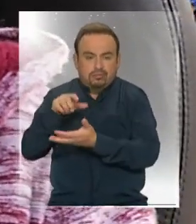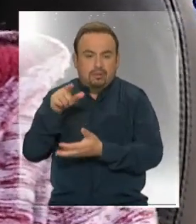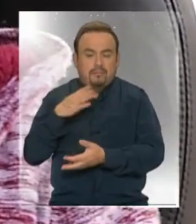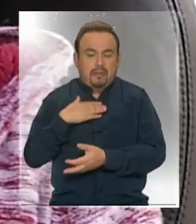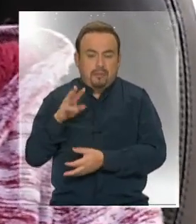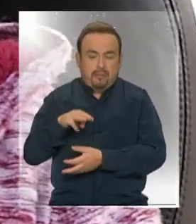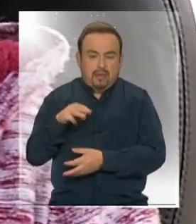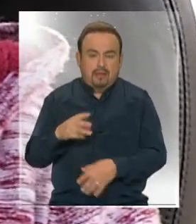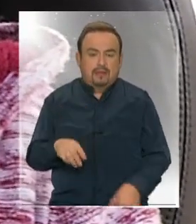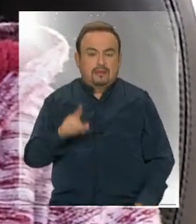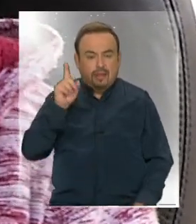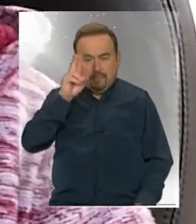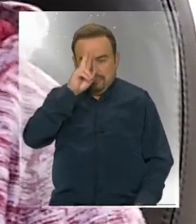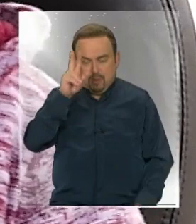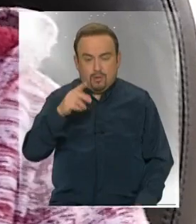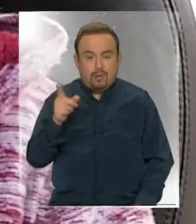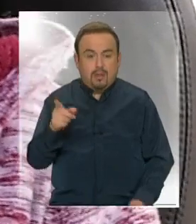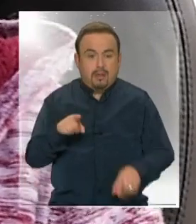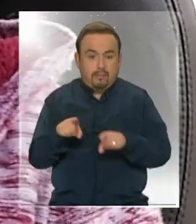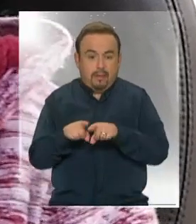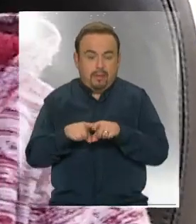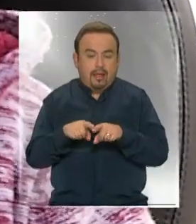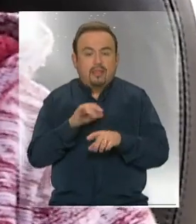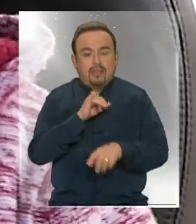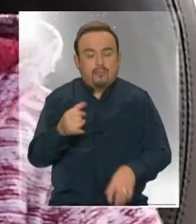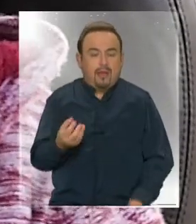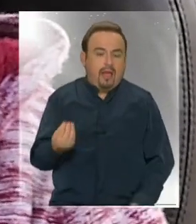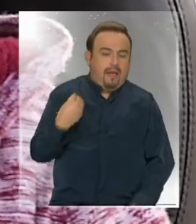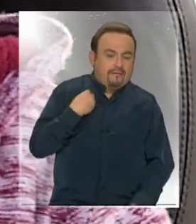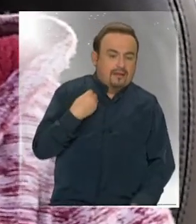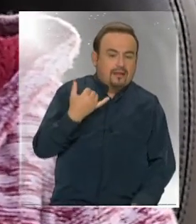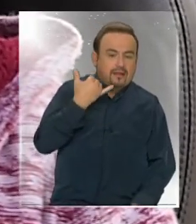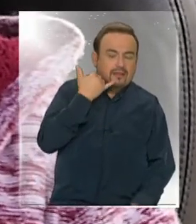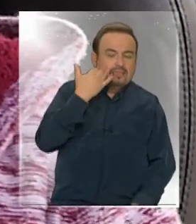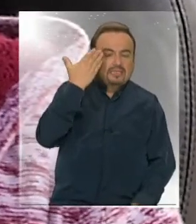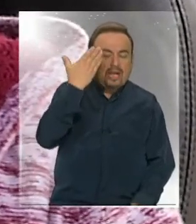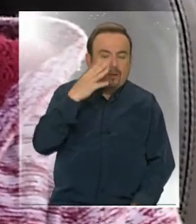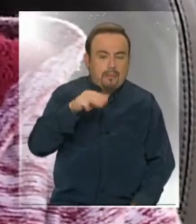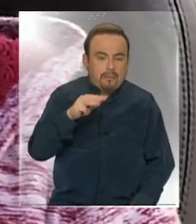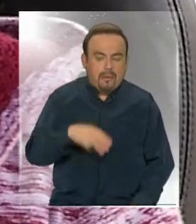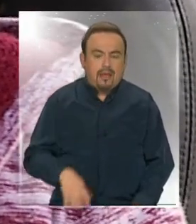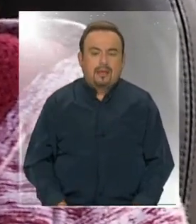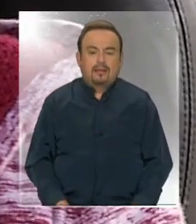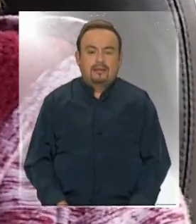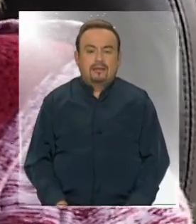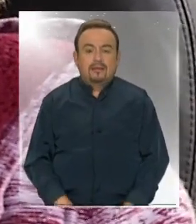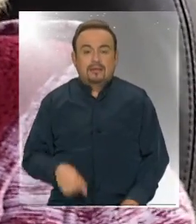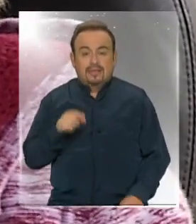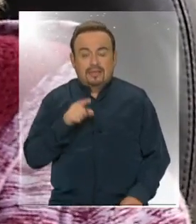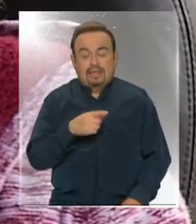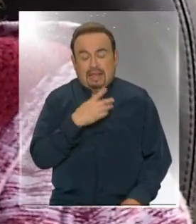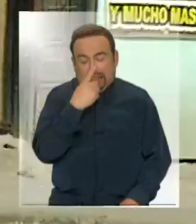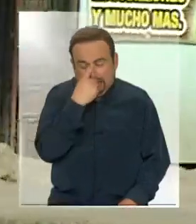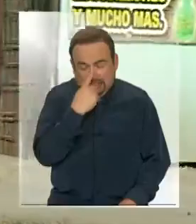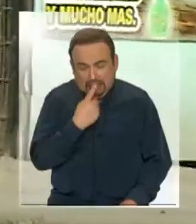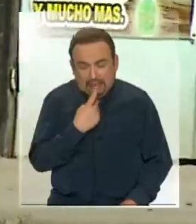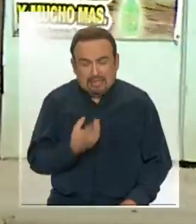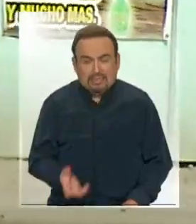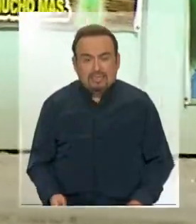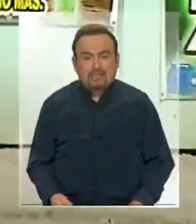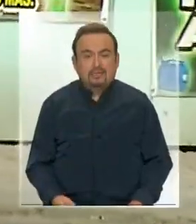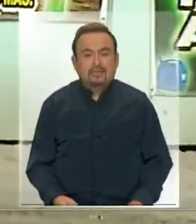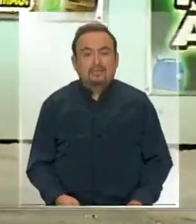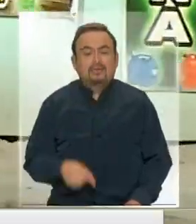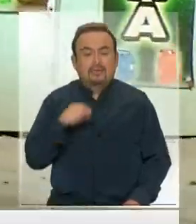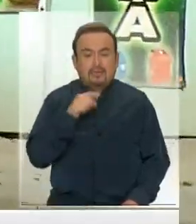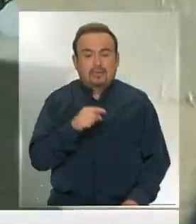y de ahí recién mi hermana puede decirme, hermana, saluda a mi mamá. Entonces, es triste igual. A pesar